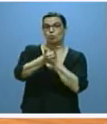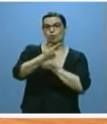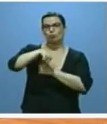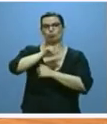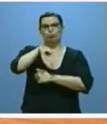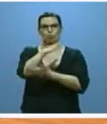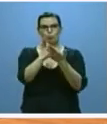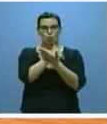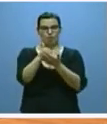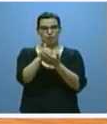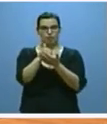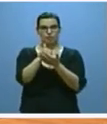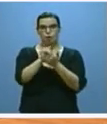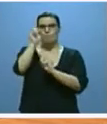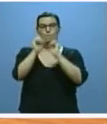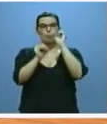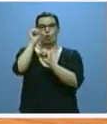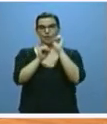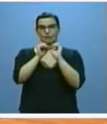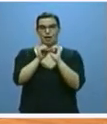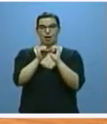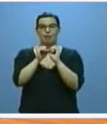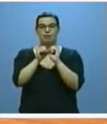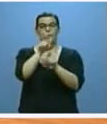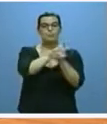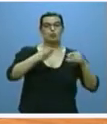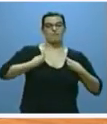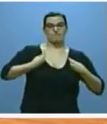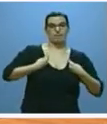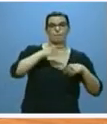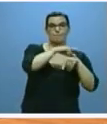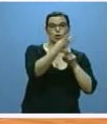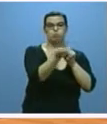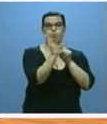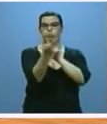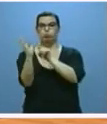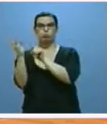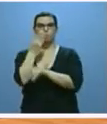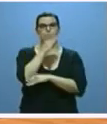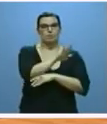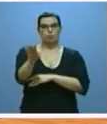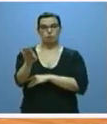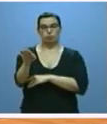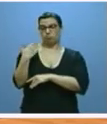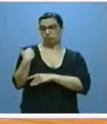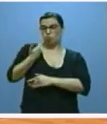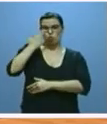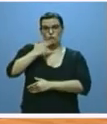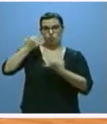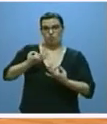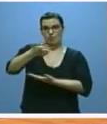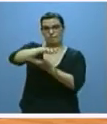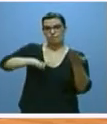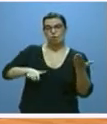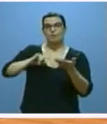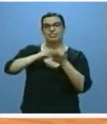comunidad con mejores ratios de profesionales de atención primaria como acaba de confirmar el informe del Sistema Nacional